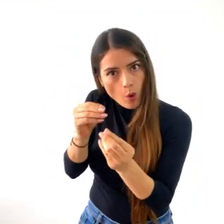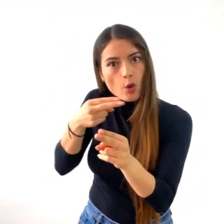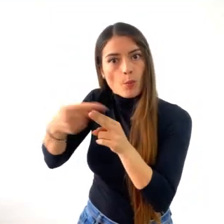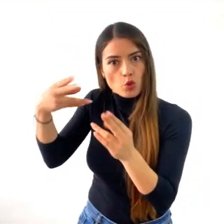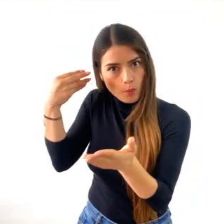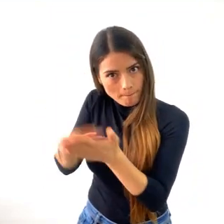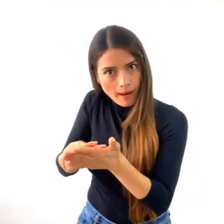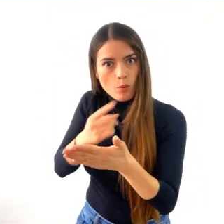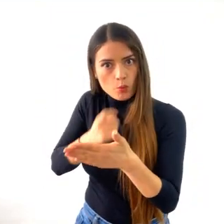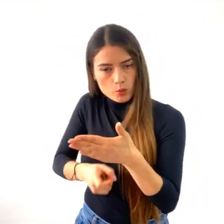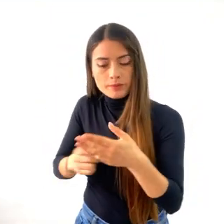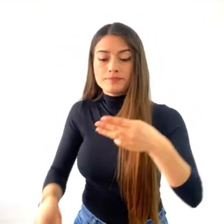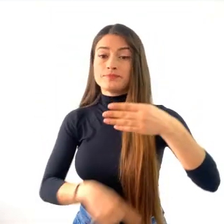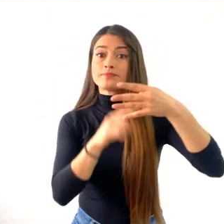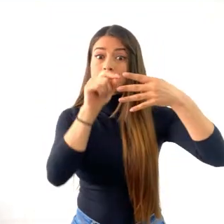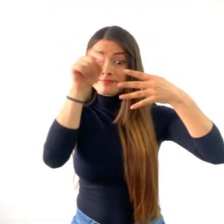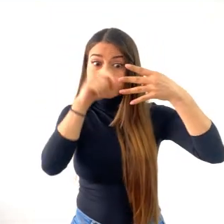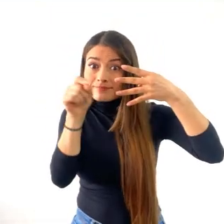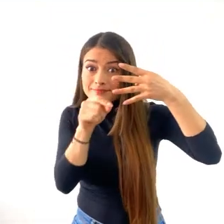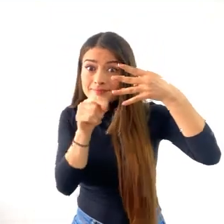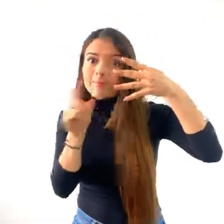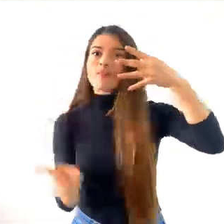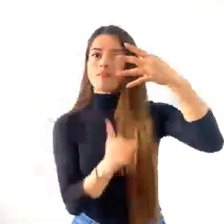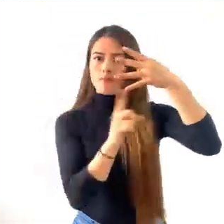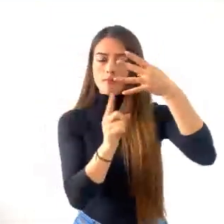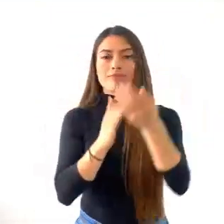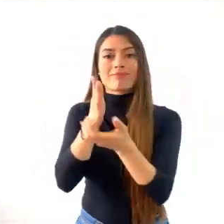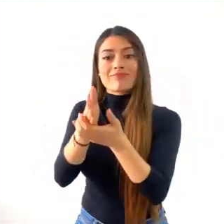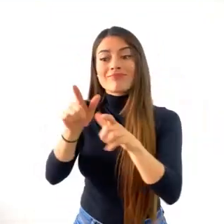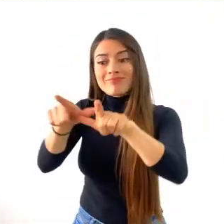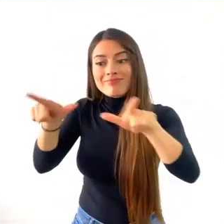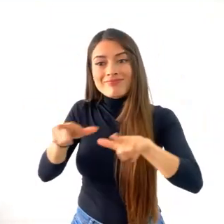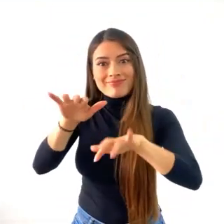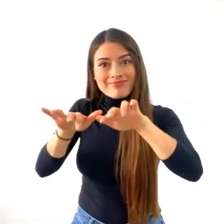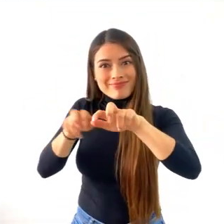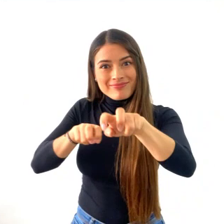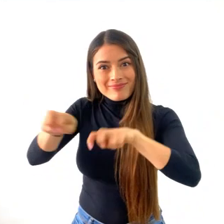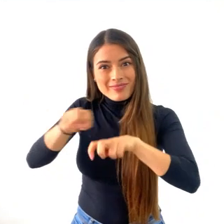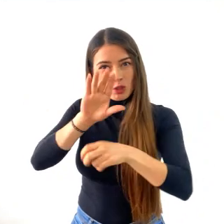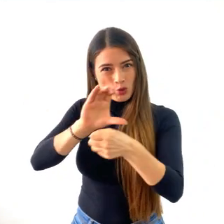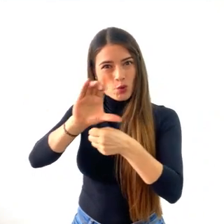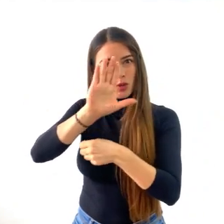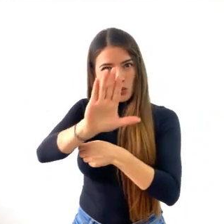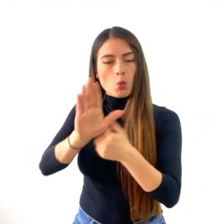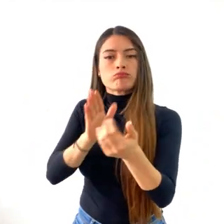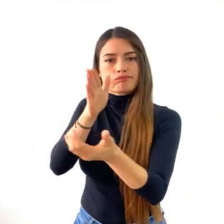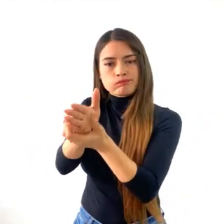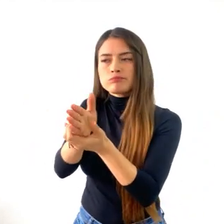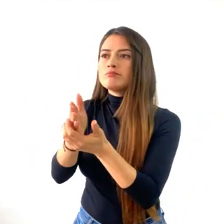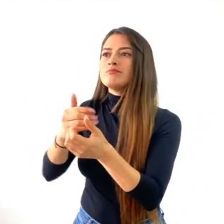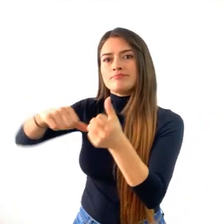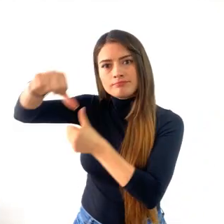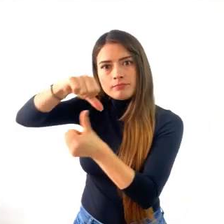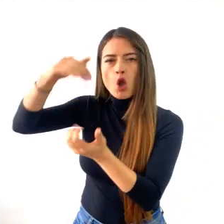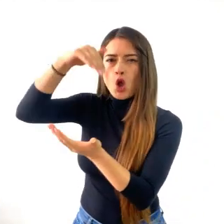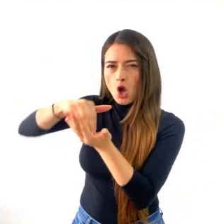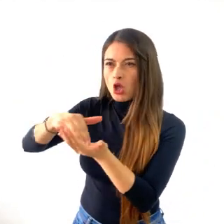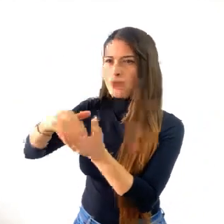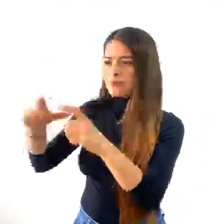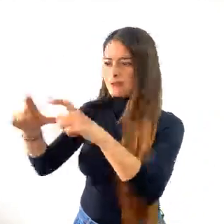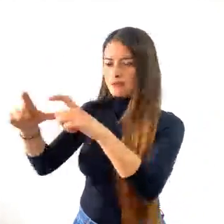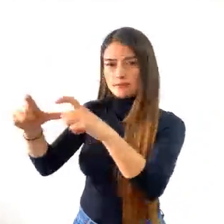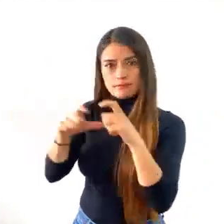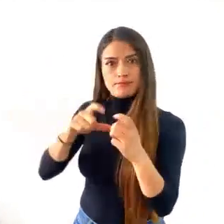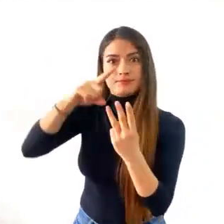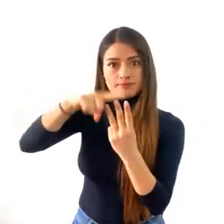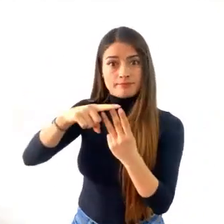Tercero, debes estar a paz y salvo por comparendos o haber llegado a un acuerdo de pago de tus multas. Y cuarto, con esto